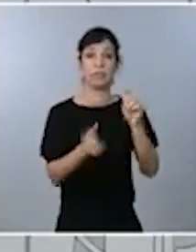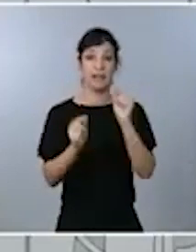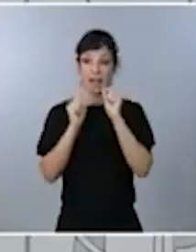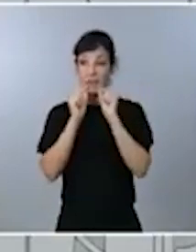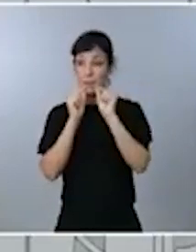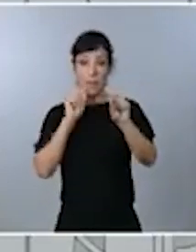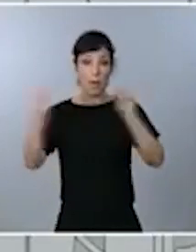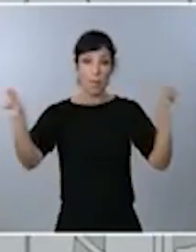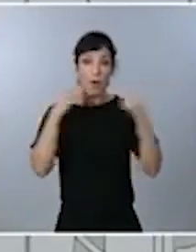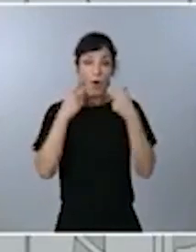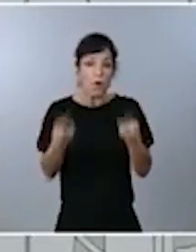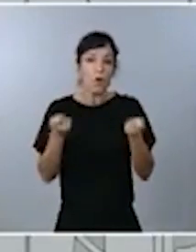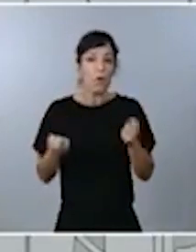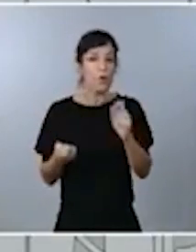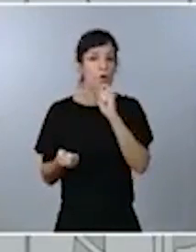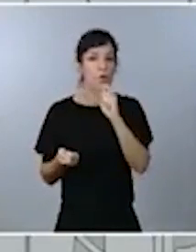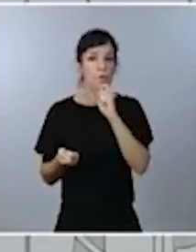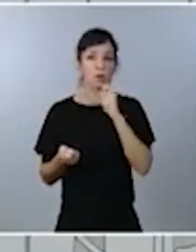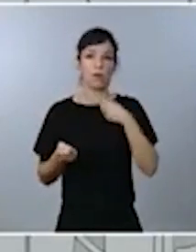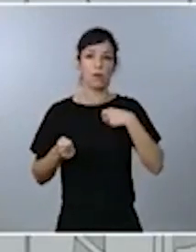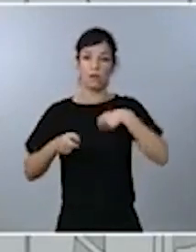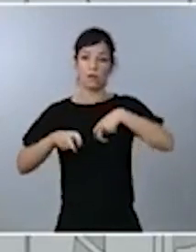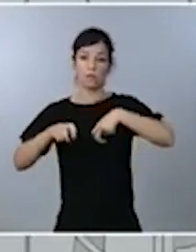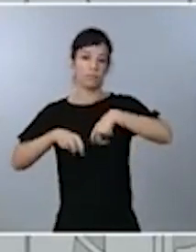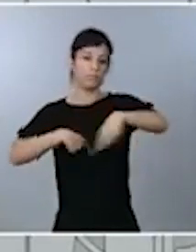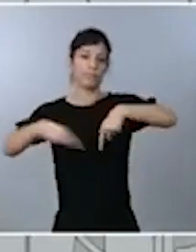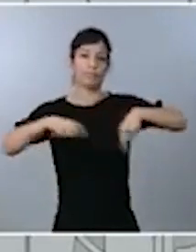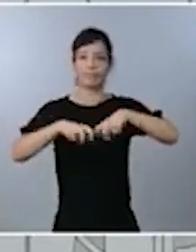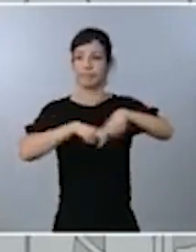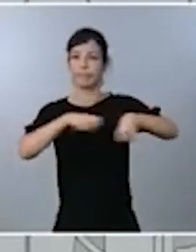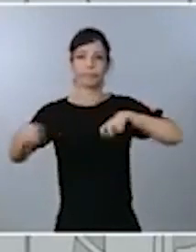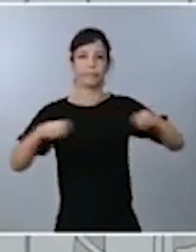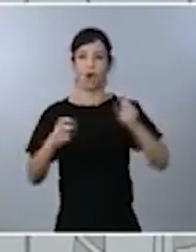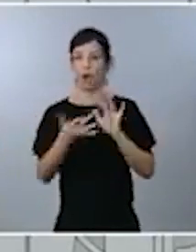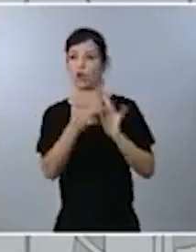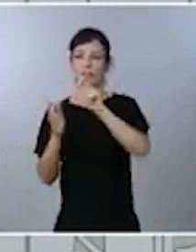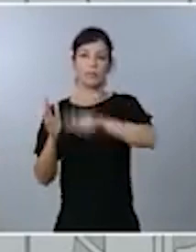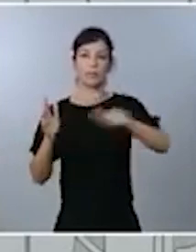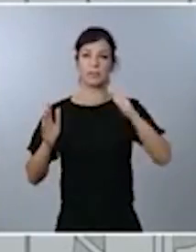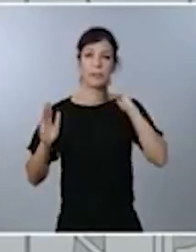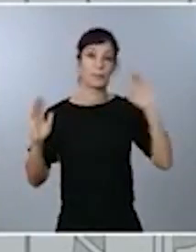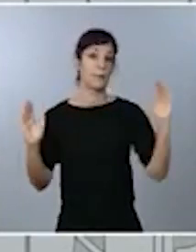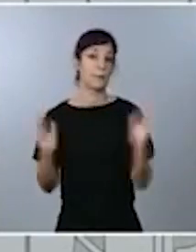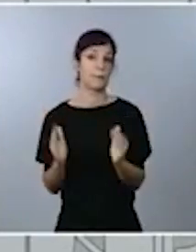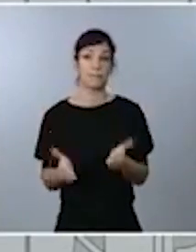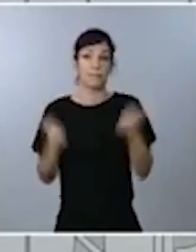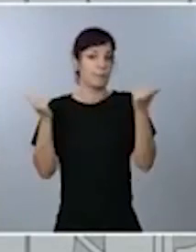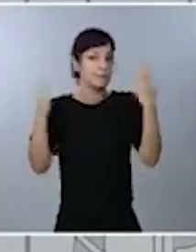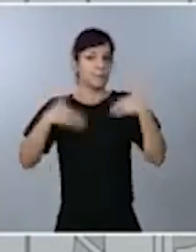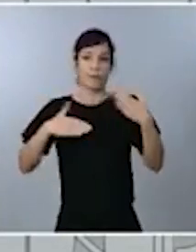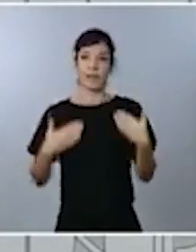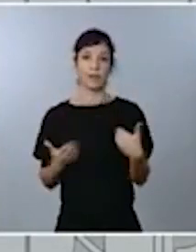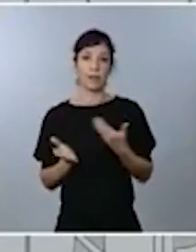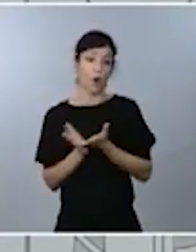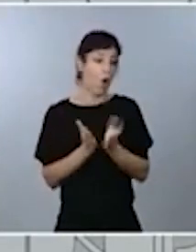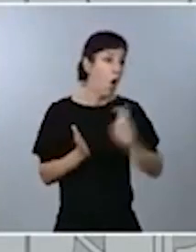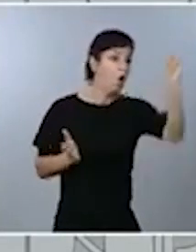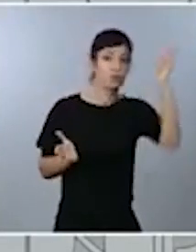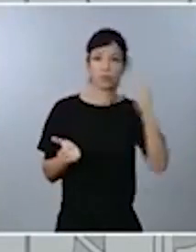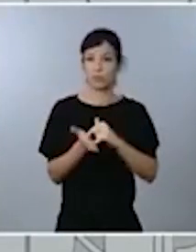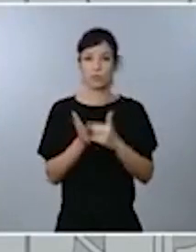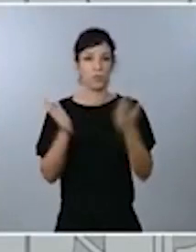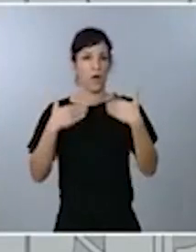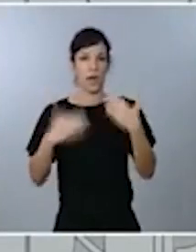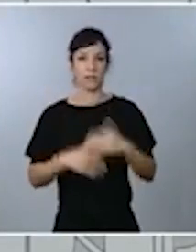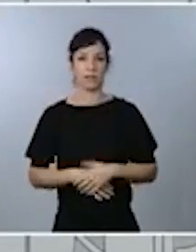es reducir la movilidad, los contactos entre personas. No hay otra solución, no hay otra alternativa. A mayor movilidad